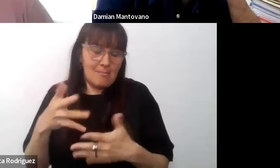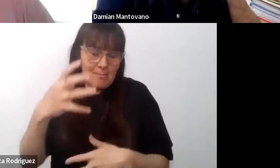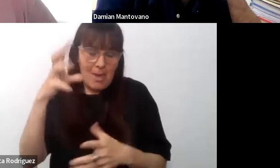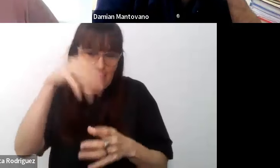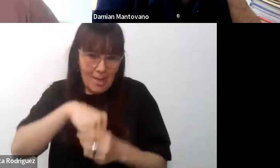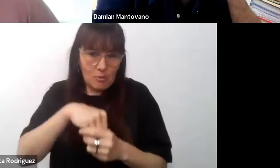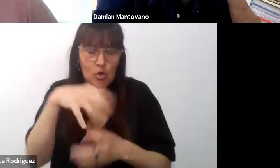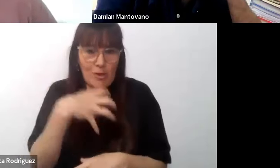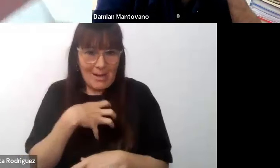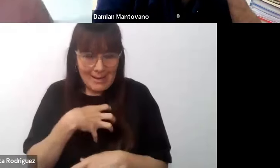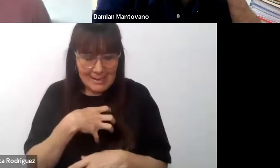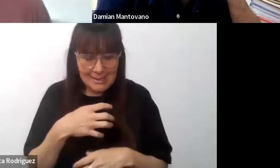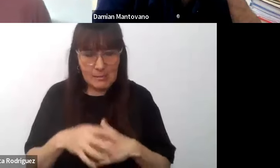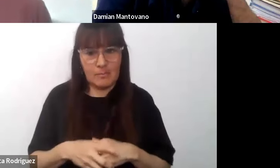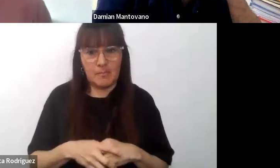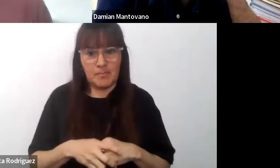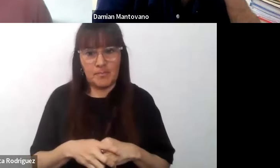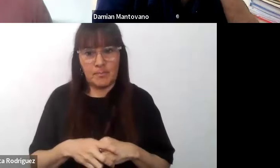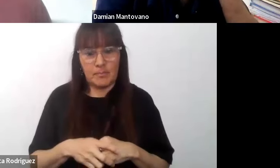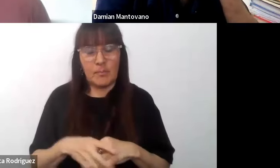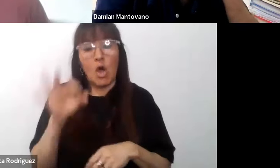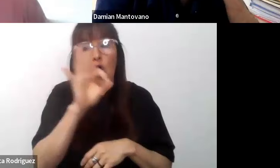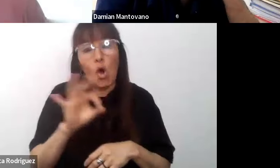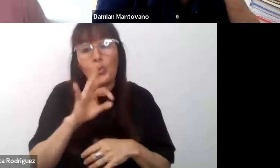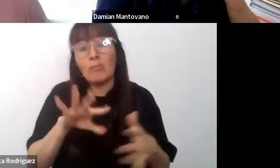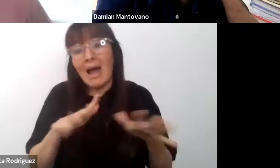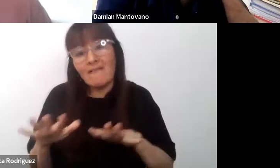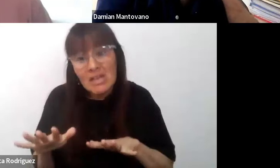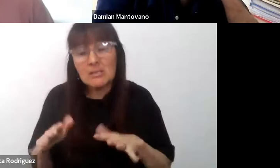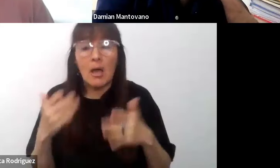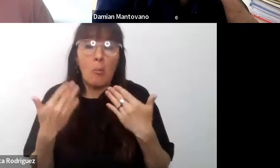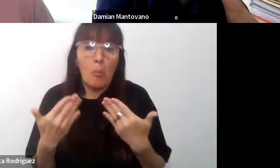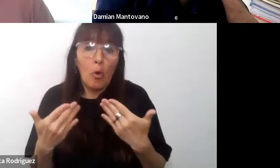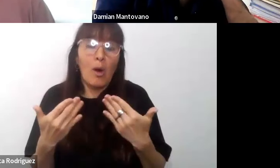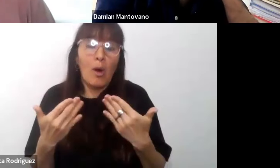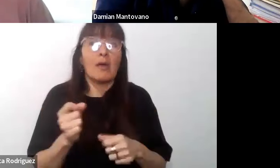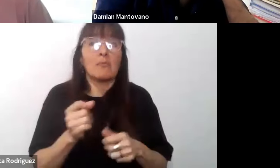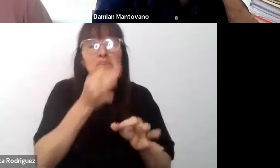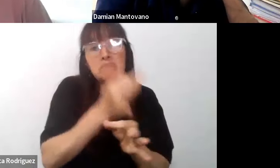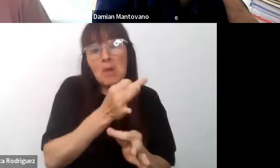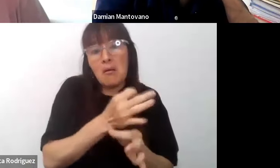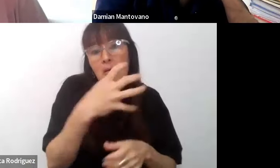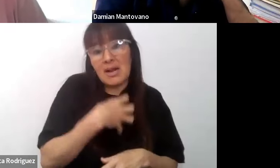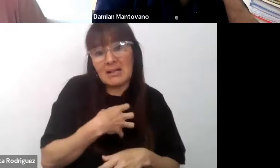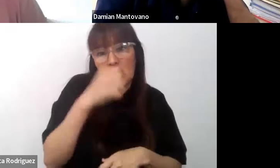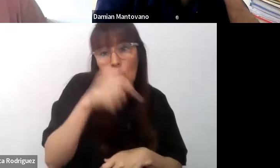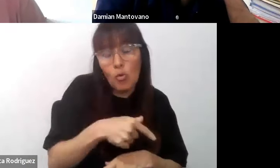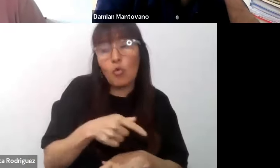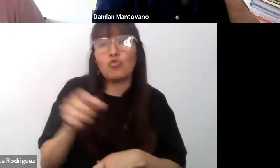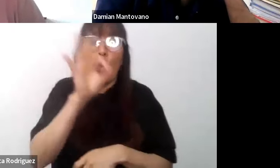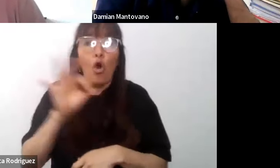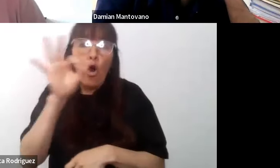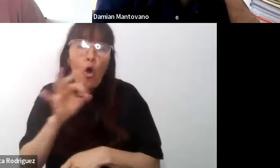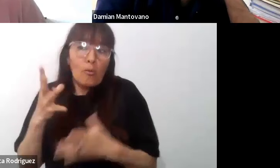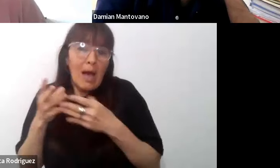O bien a veces puede estar en una clase común y a veces en un dispositivo especializado.